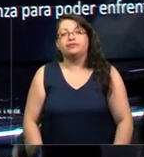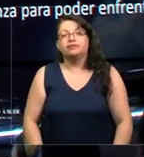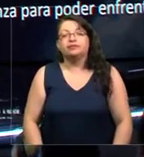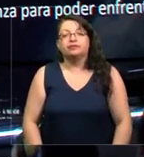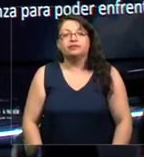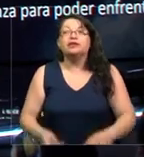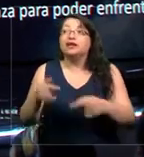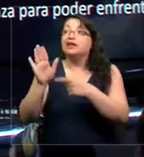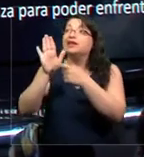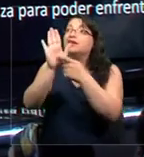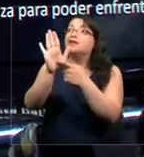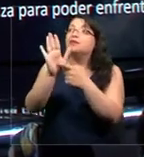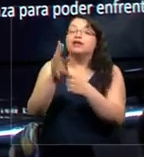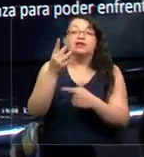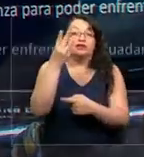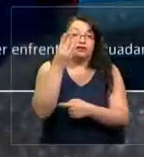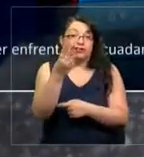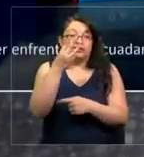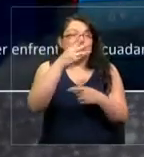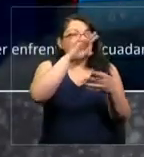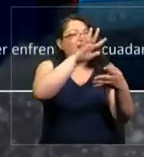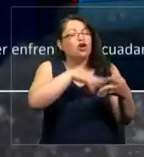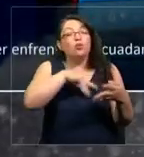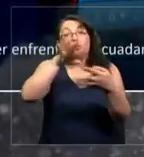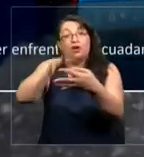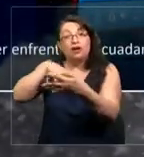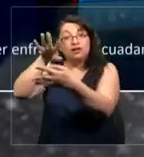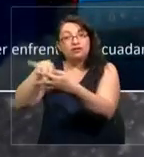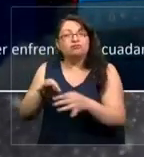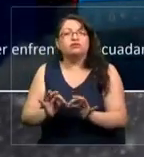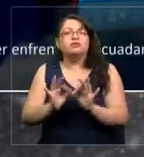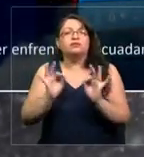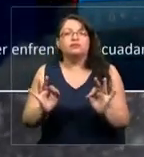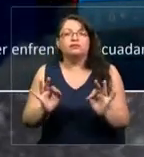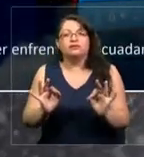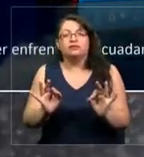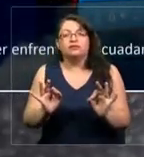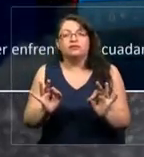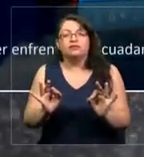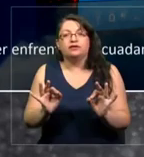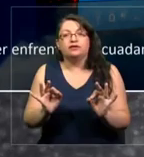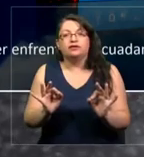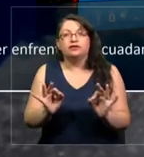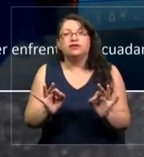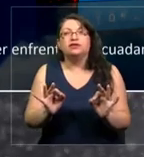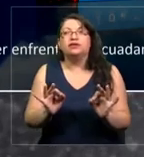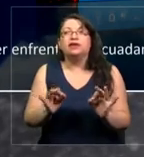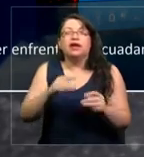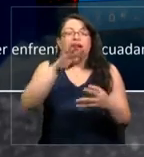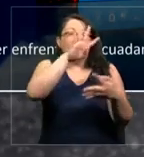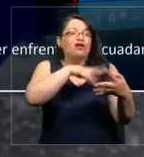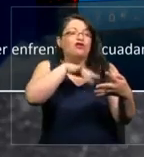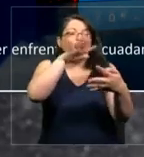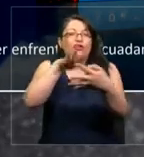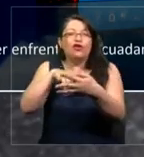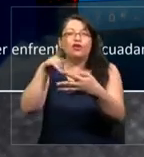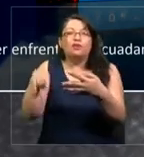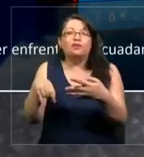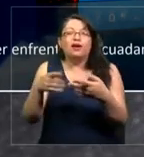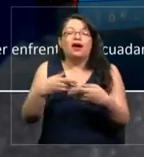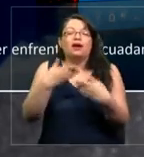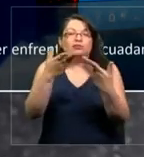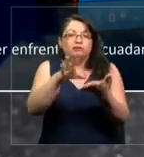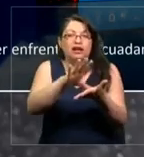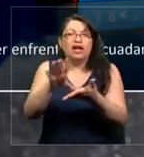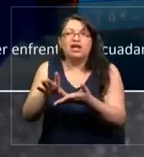Aquí les muestro tres informes especiales que hemos, informes a la Nación, perdón, que le llamamos en el CR2 que